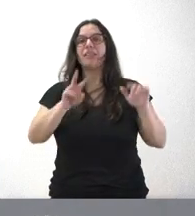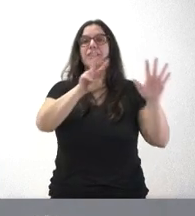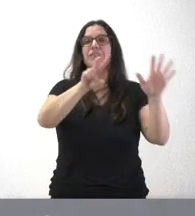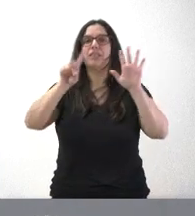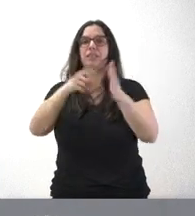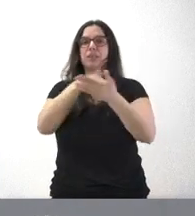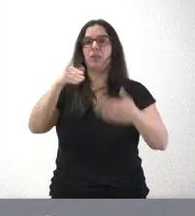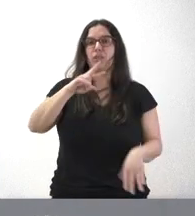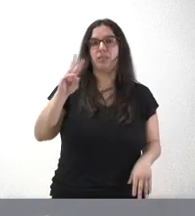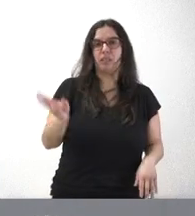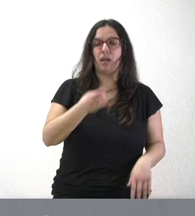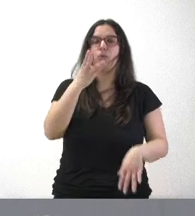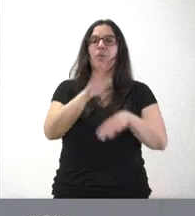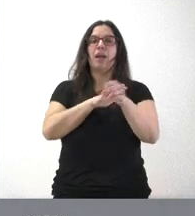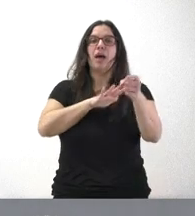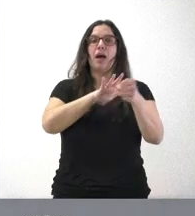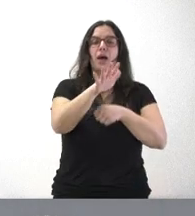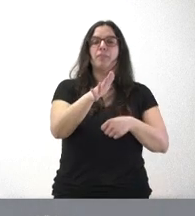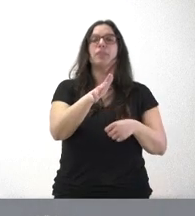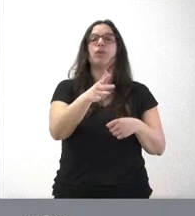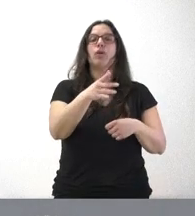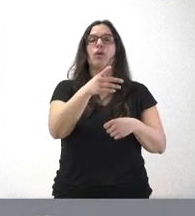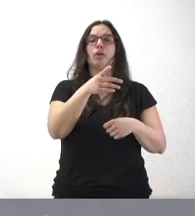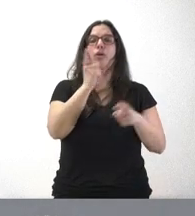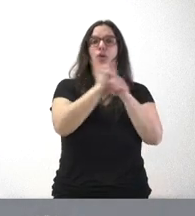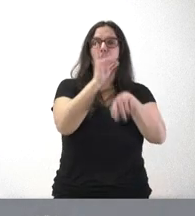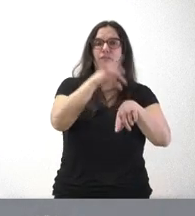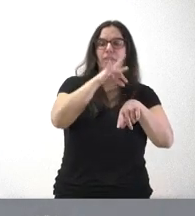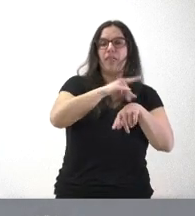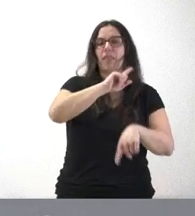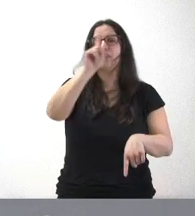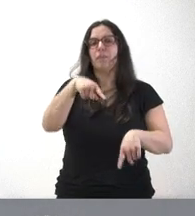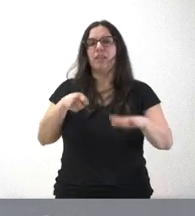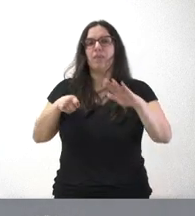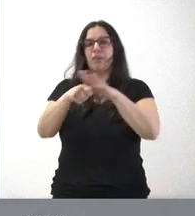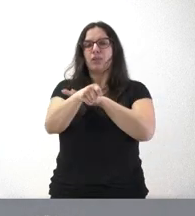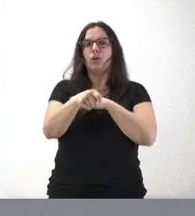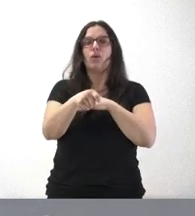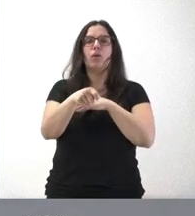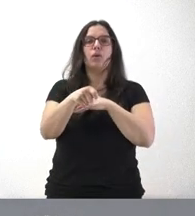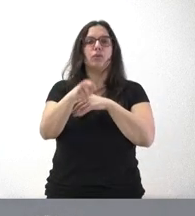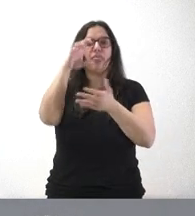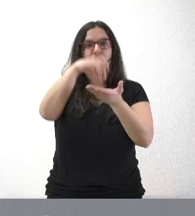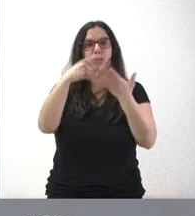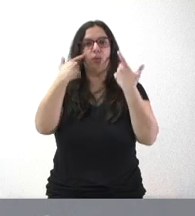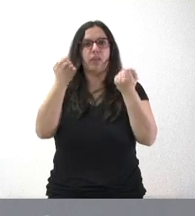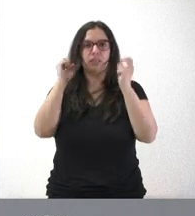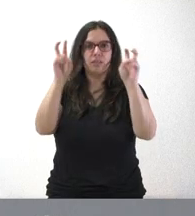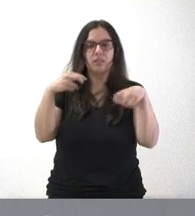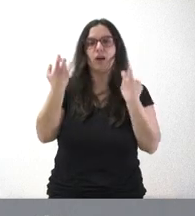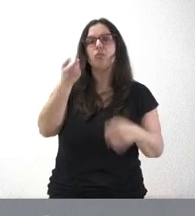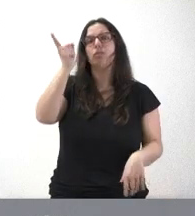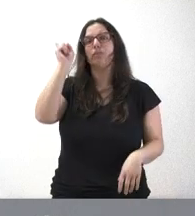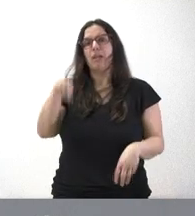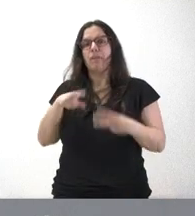de euros, tanto en el ámbito de los tratamientos de las enfermedades como las inversiones en el ámbito de los centros de salud, como,